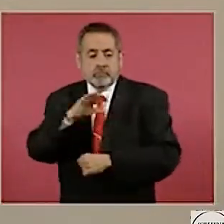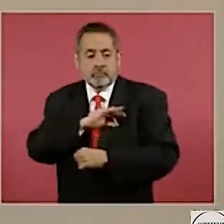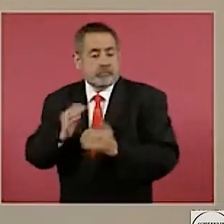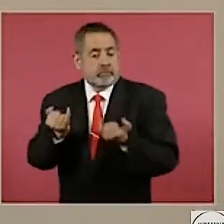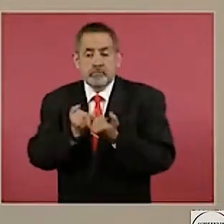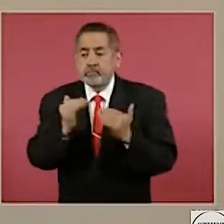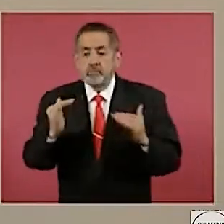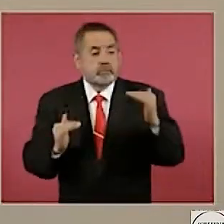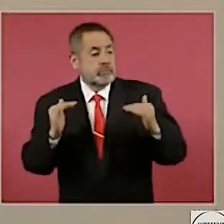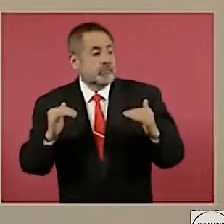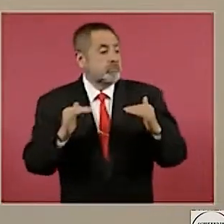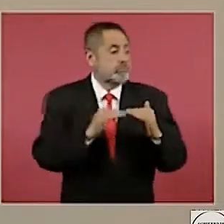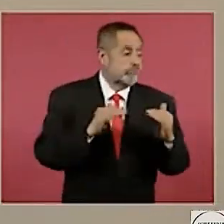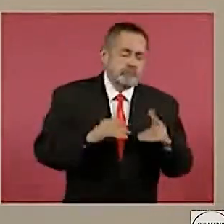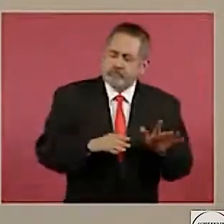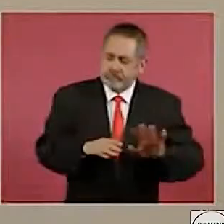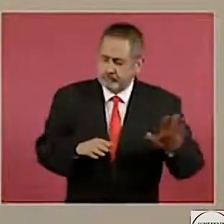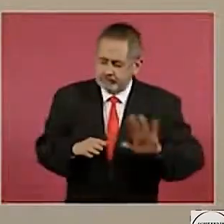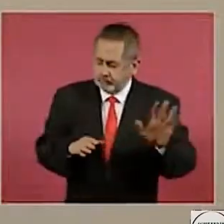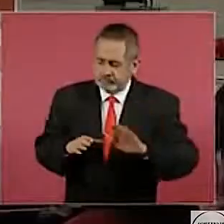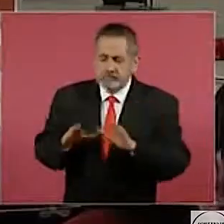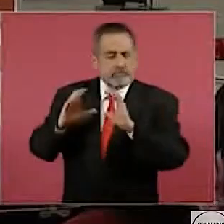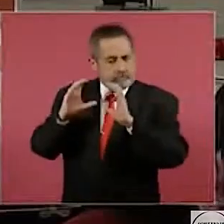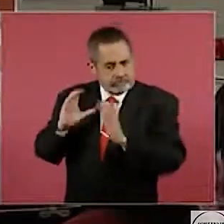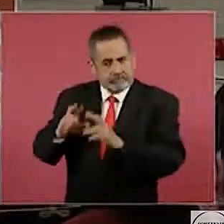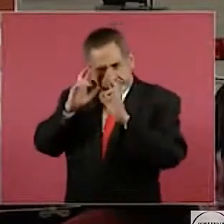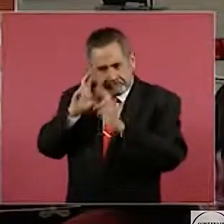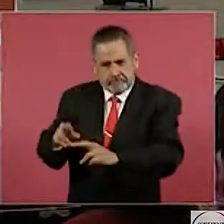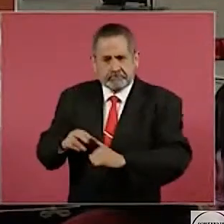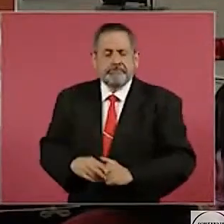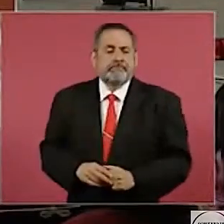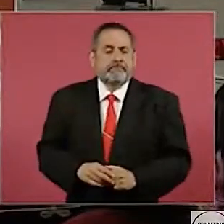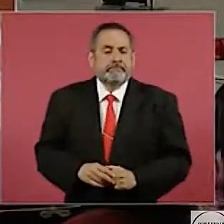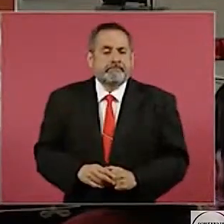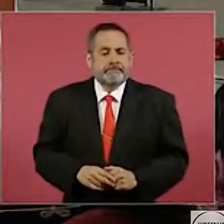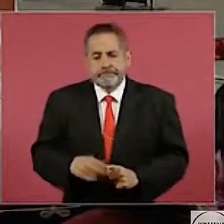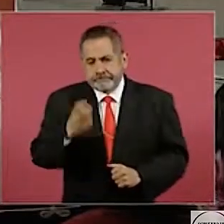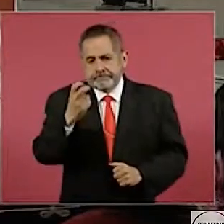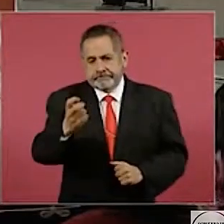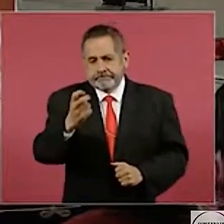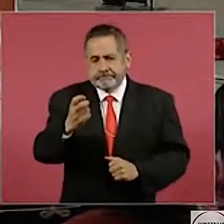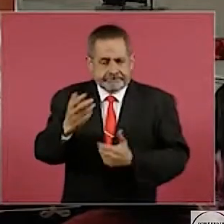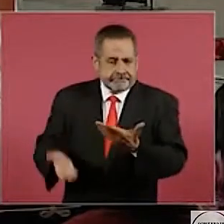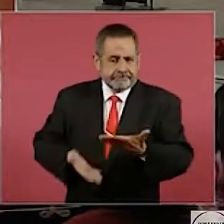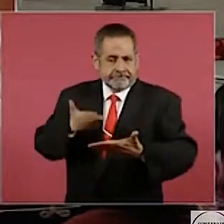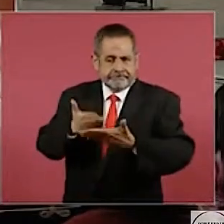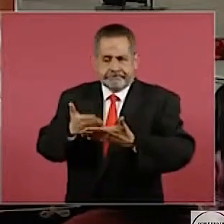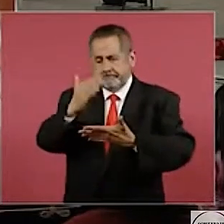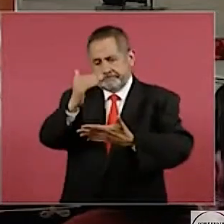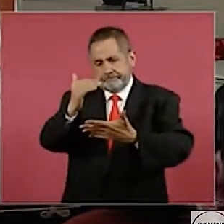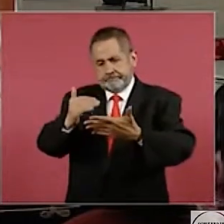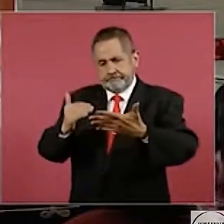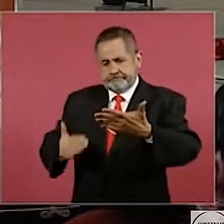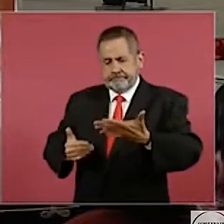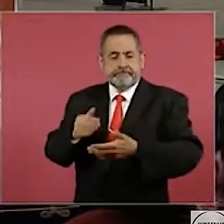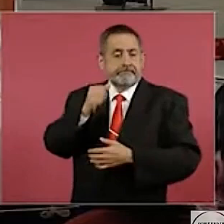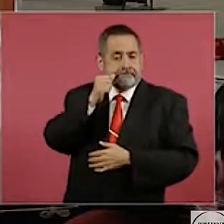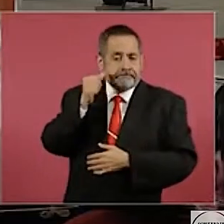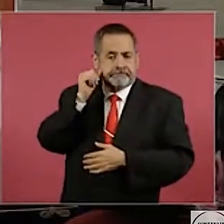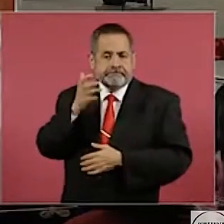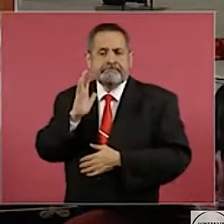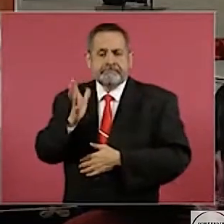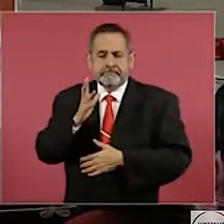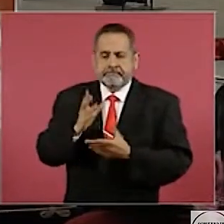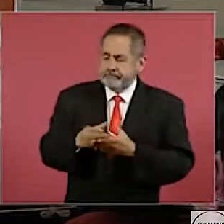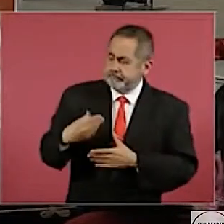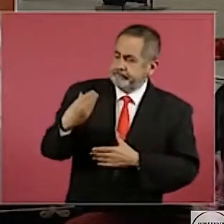a ninguna empresa privada. Estas son, presidente, las reformas que hemos presentado el día de ayer